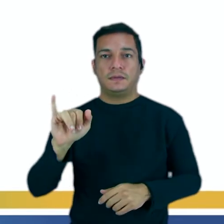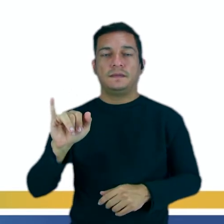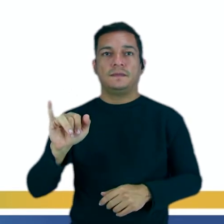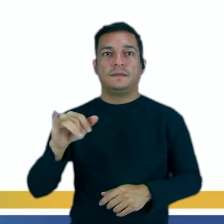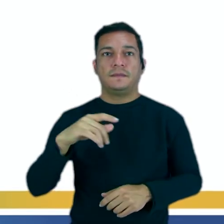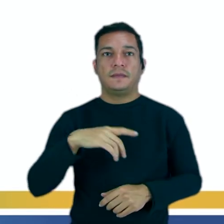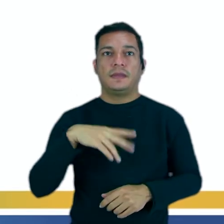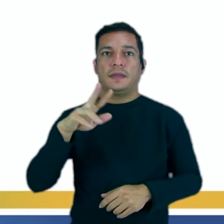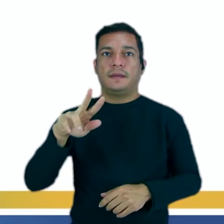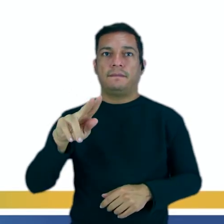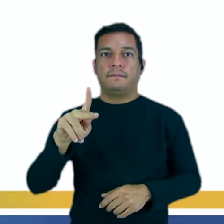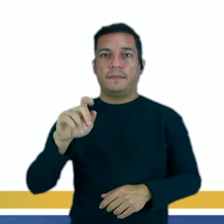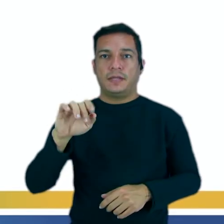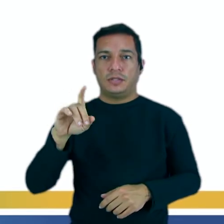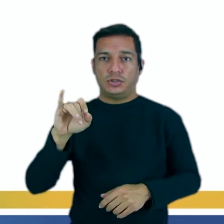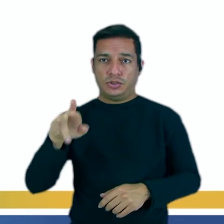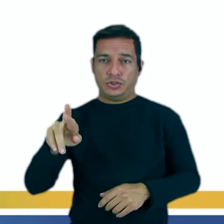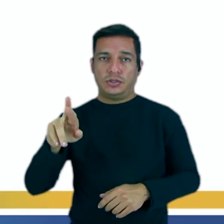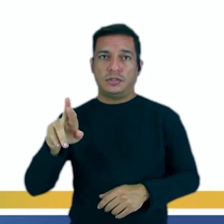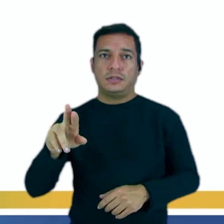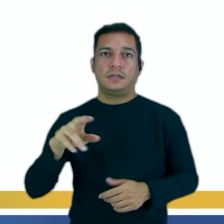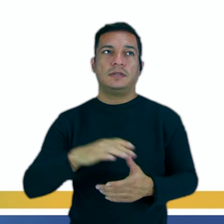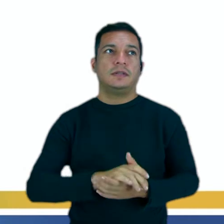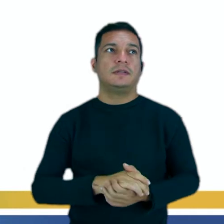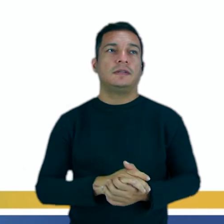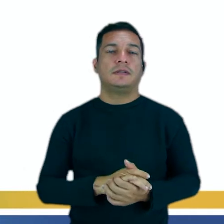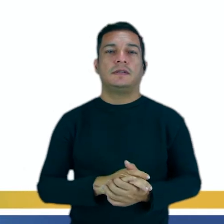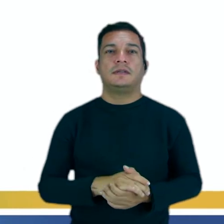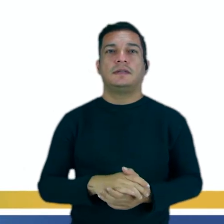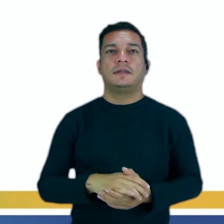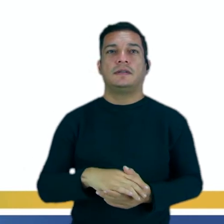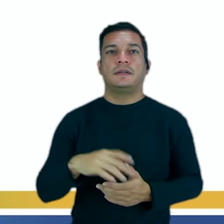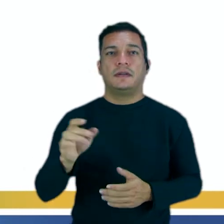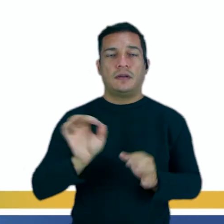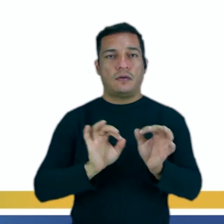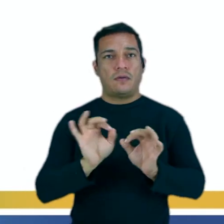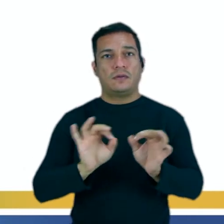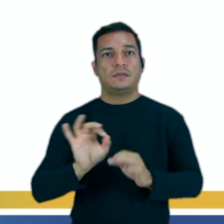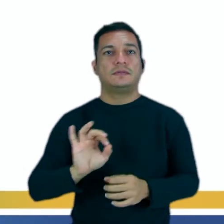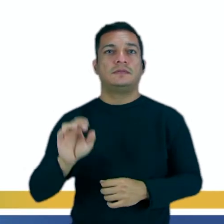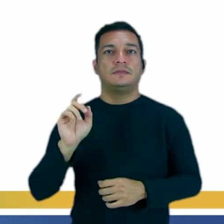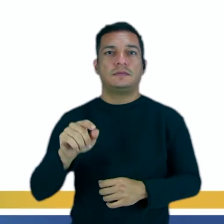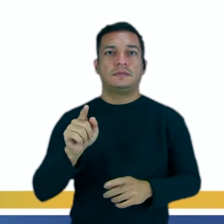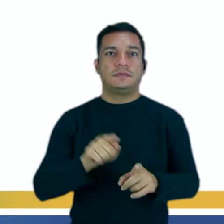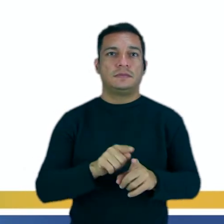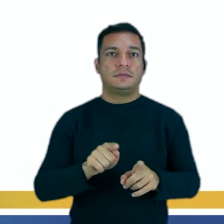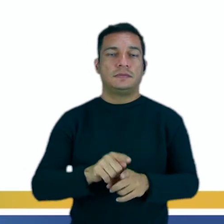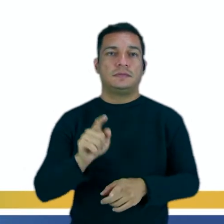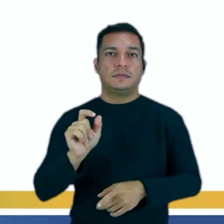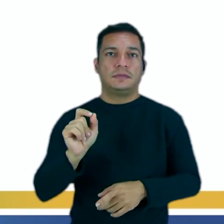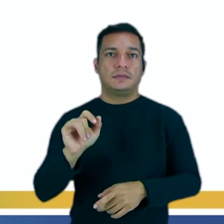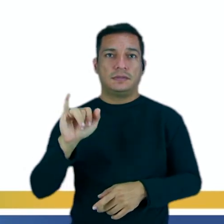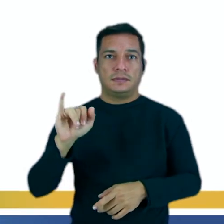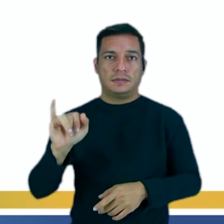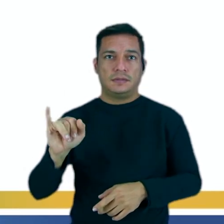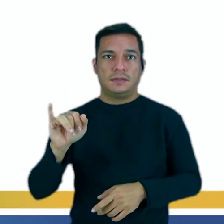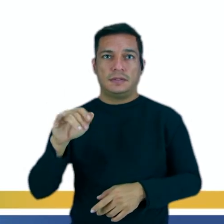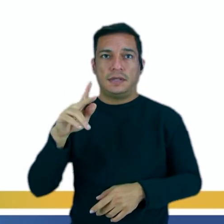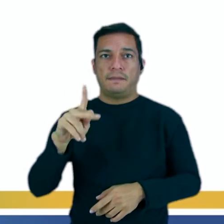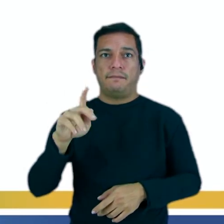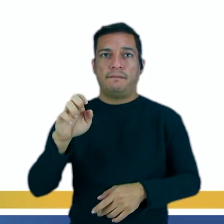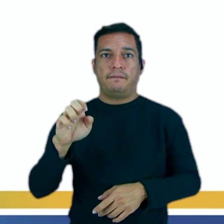Entonces, yo tengo pedir, ¿sí? Con la vocal E, pero cuando voy a formar el gerundio, cambiamos esta E por I. Se quedó